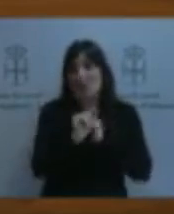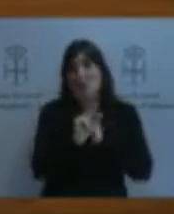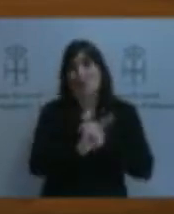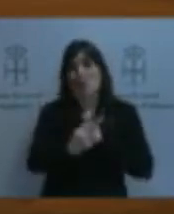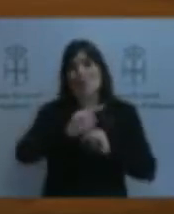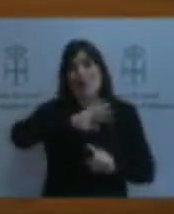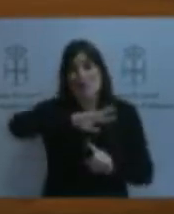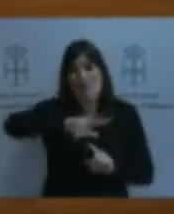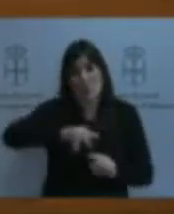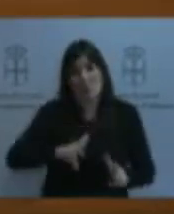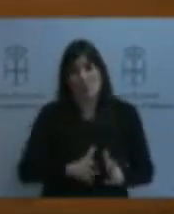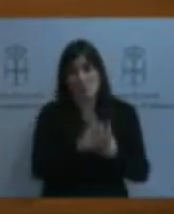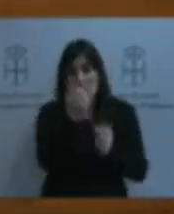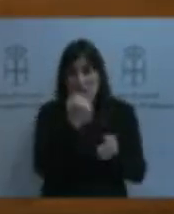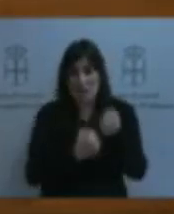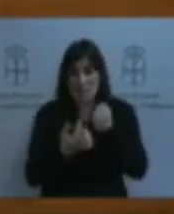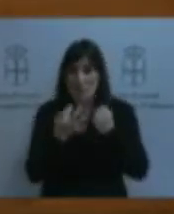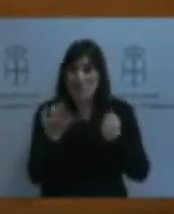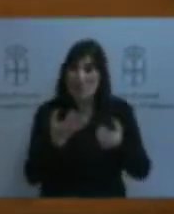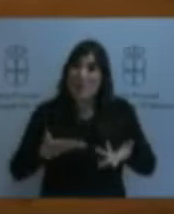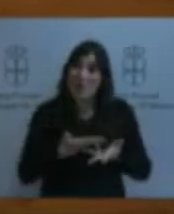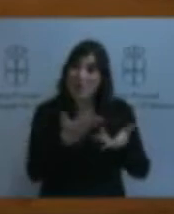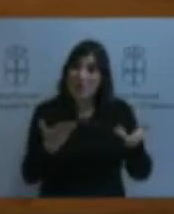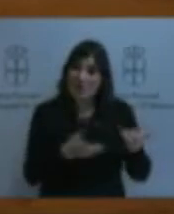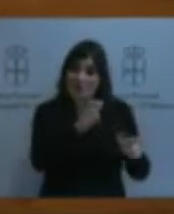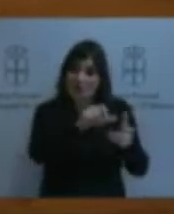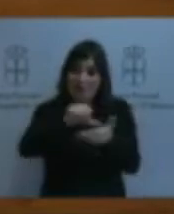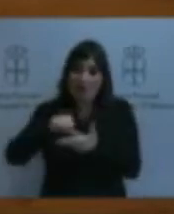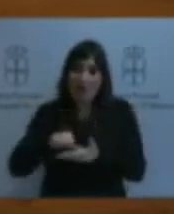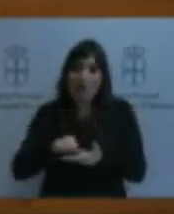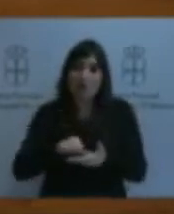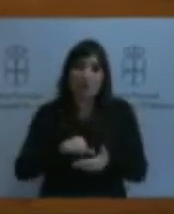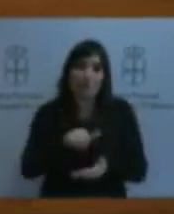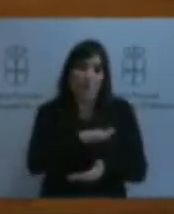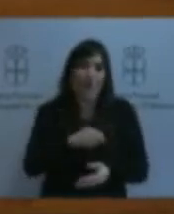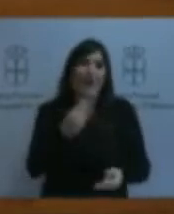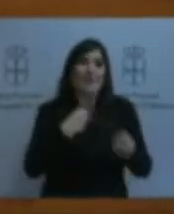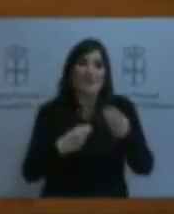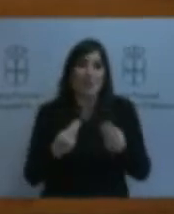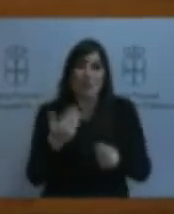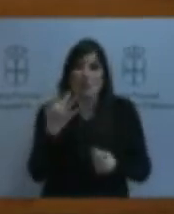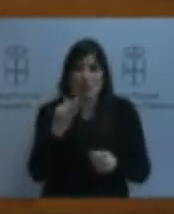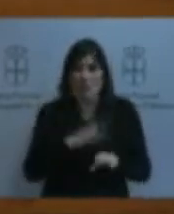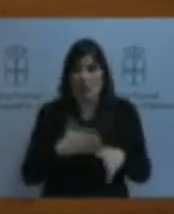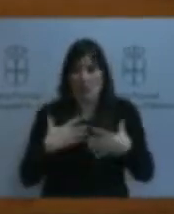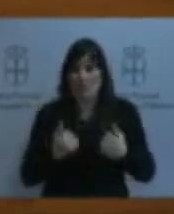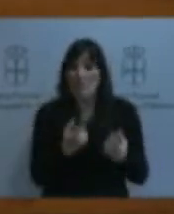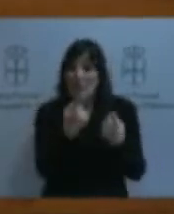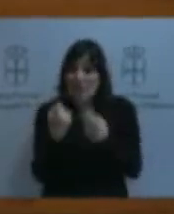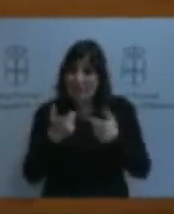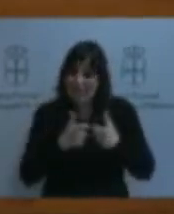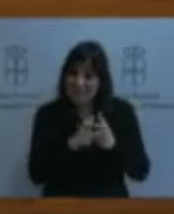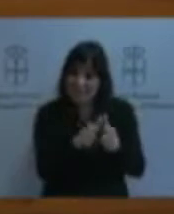ofrezcan a la ciudadanía una fuente de alimentación buena para la salud. Pero falta dinamizar a nuestro sector pesquero